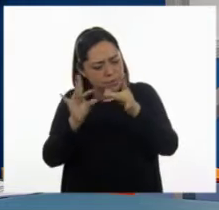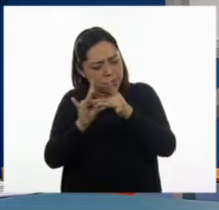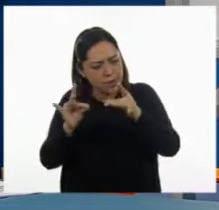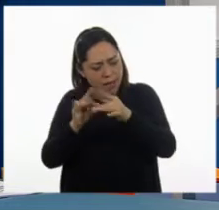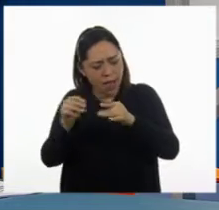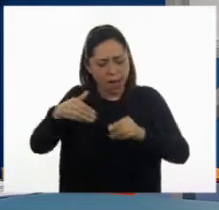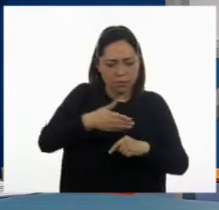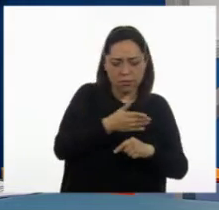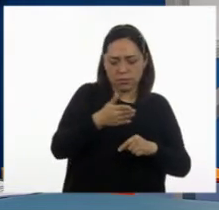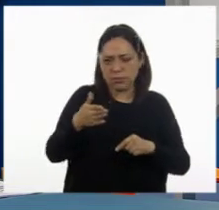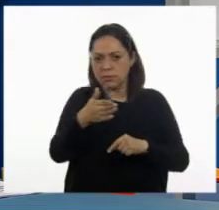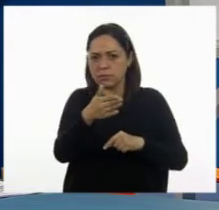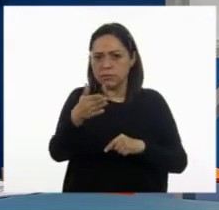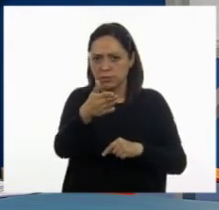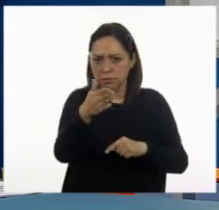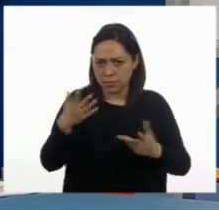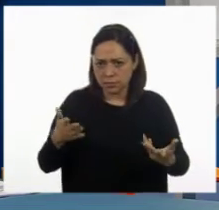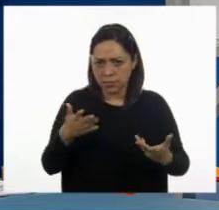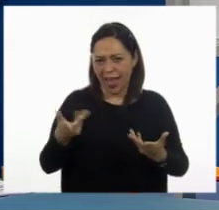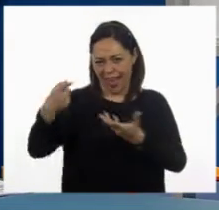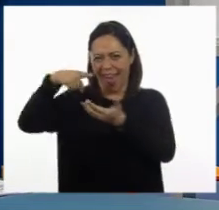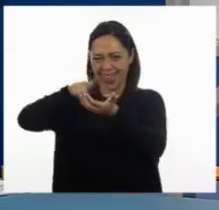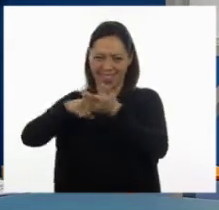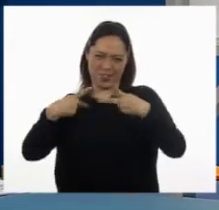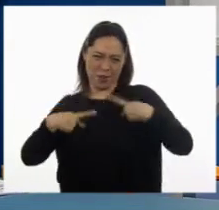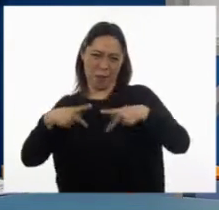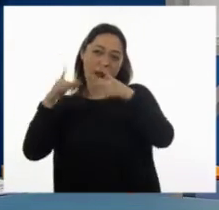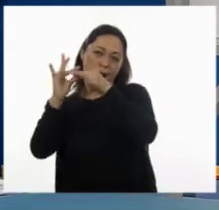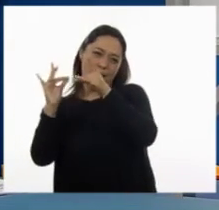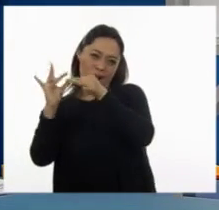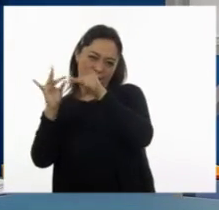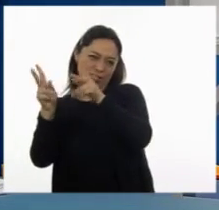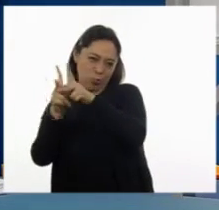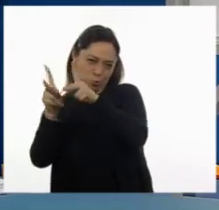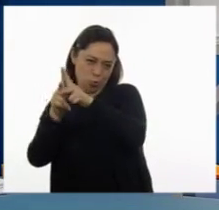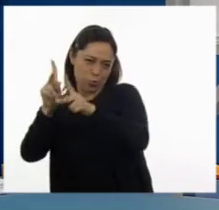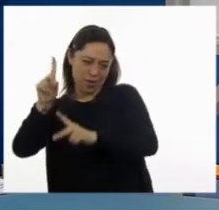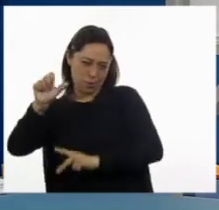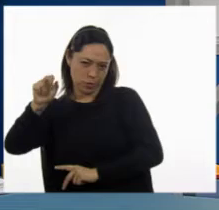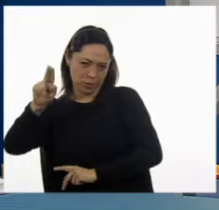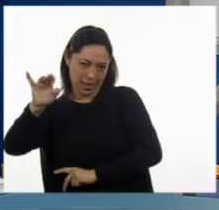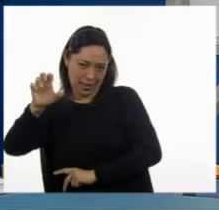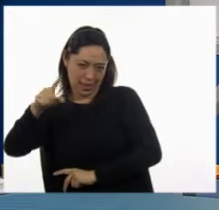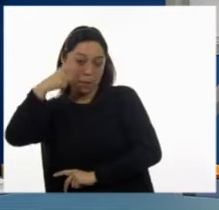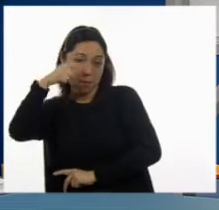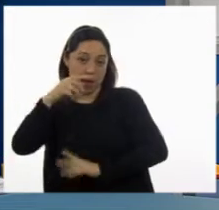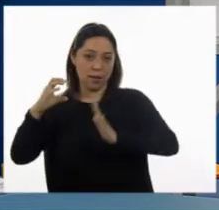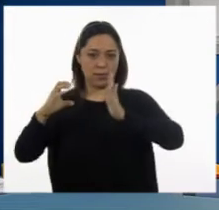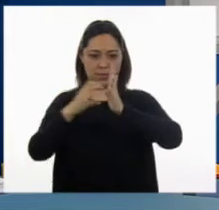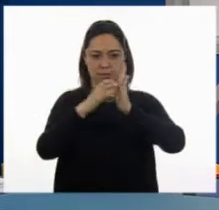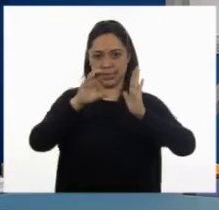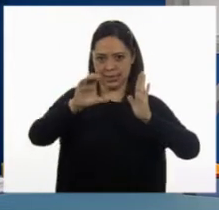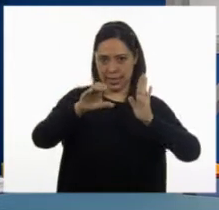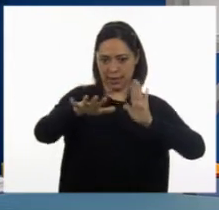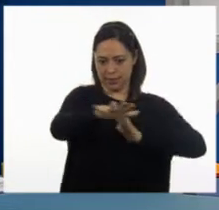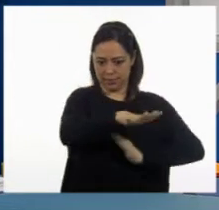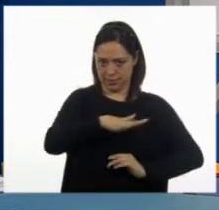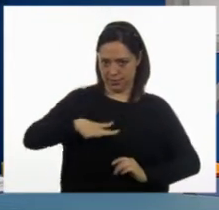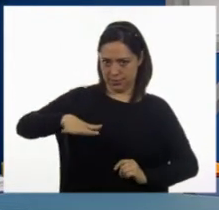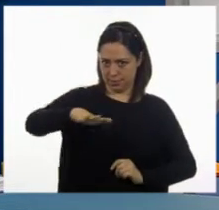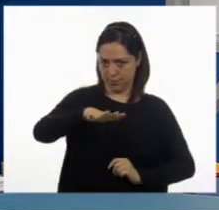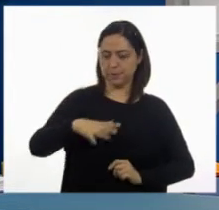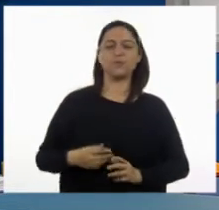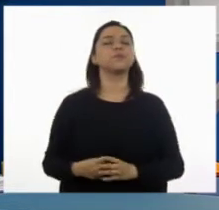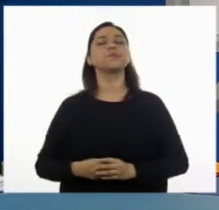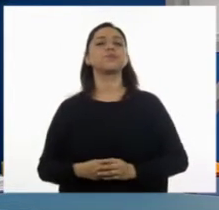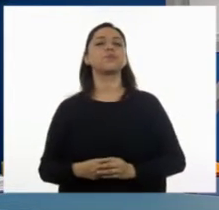deben seguir los personajes del relato para llegar a la sección del balcón C. María, ¿qué